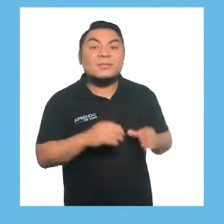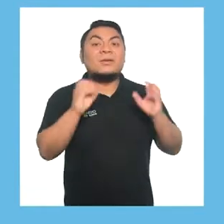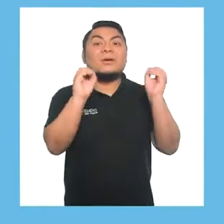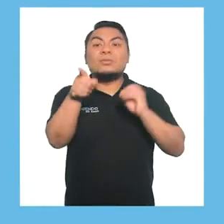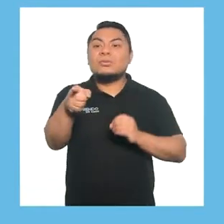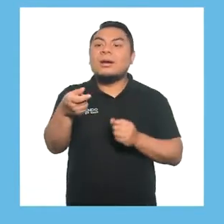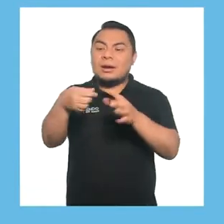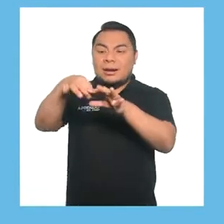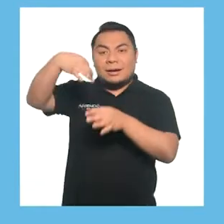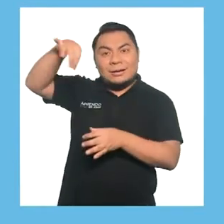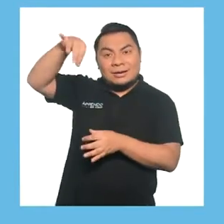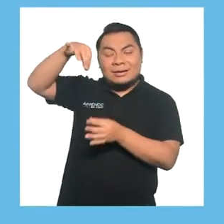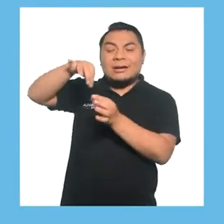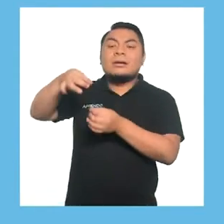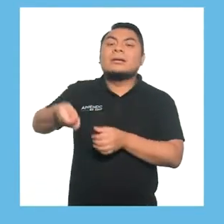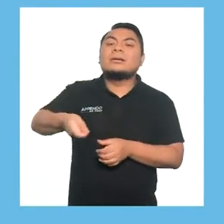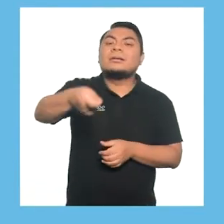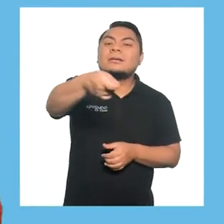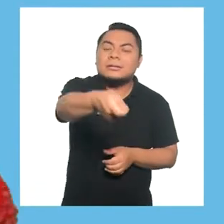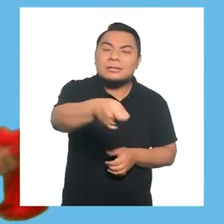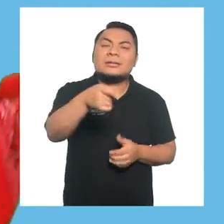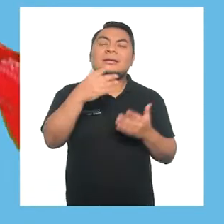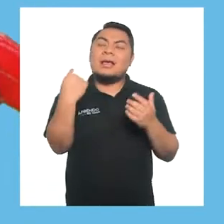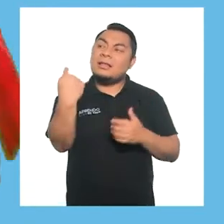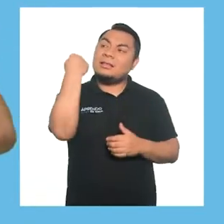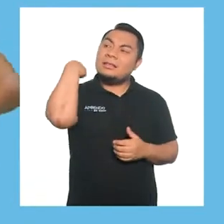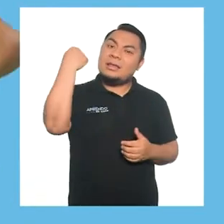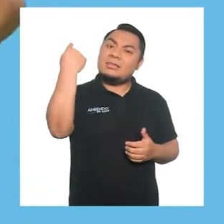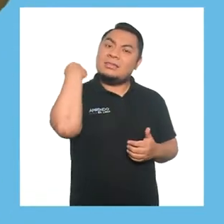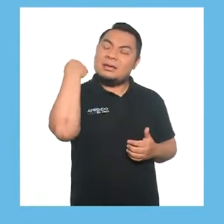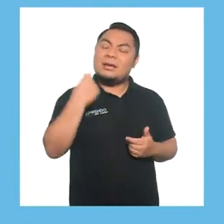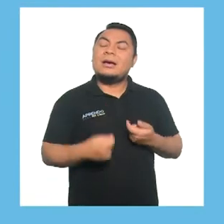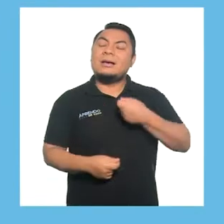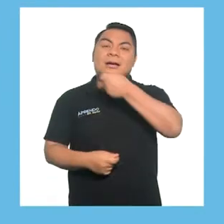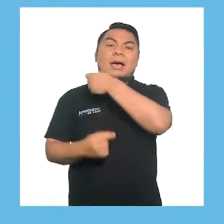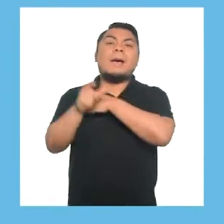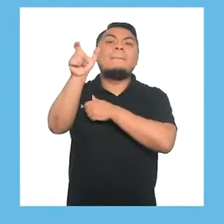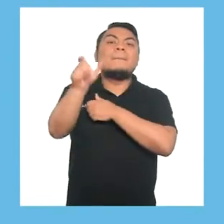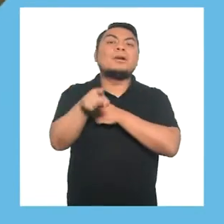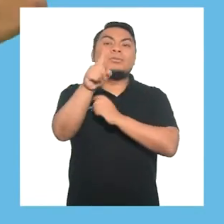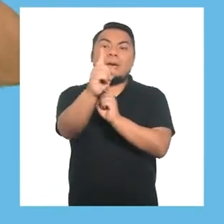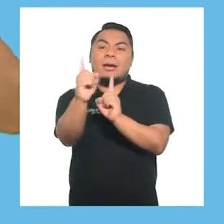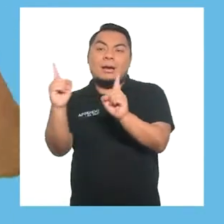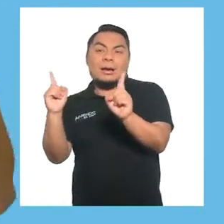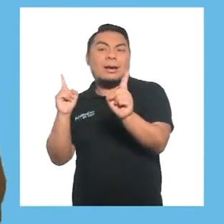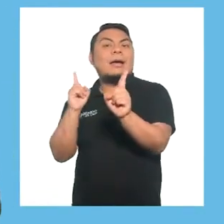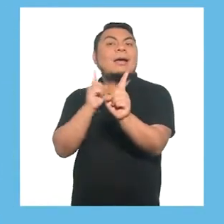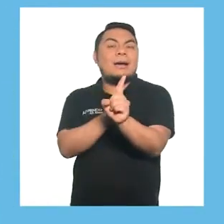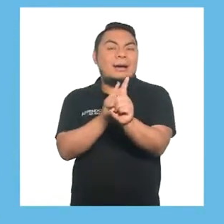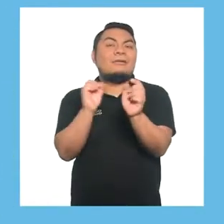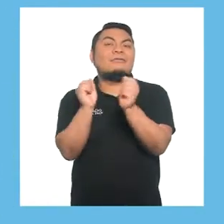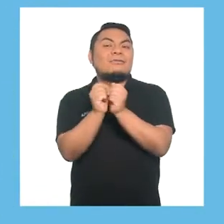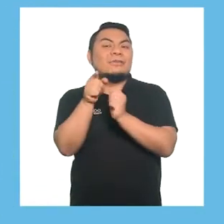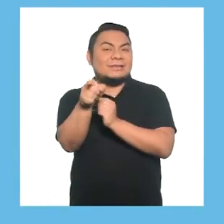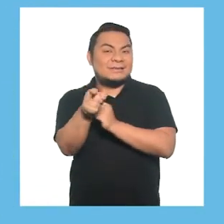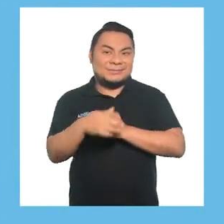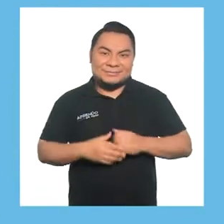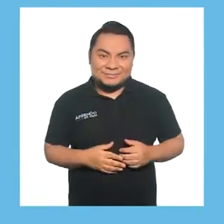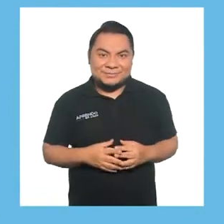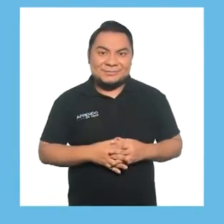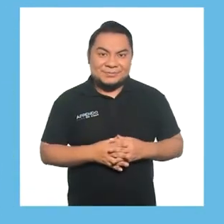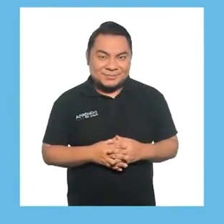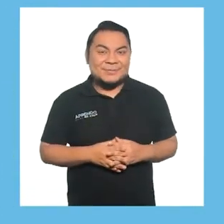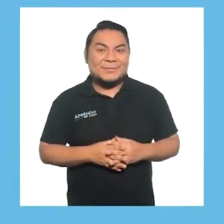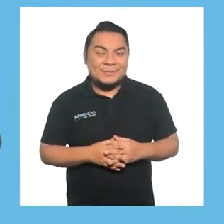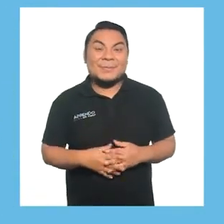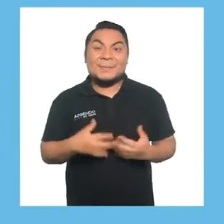O pásale el pañuelo por detrás de tu espalda a la persona que está junto a ti.